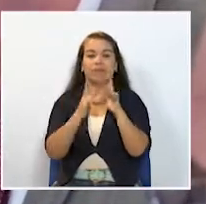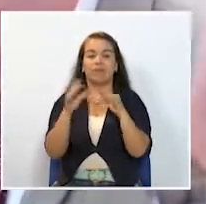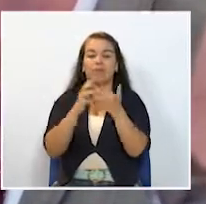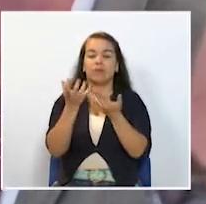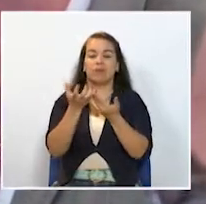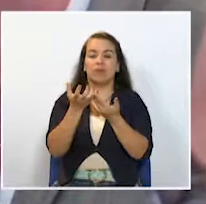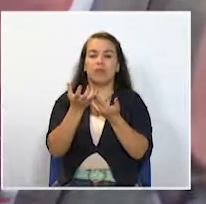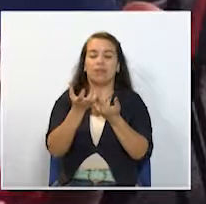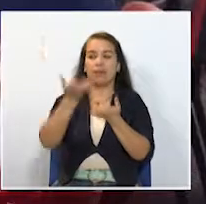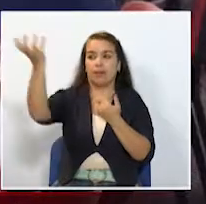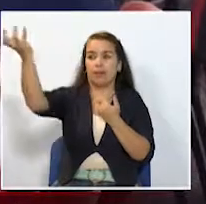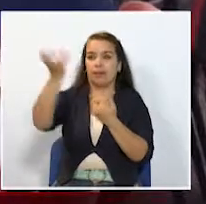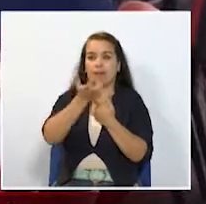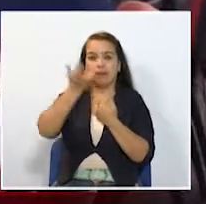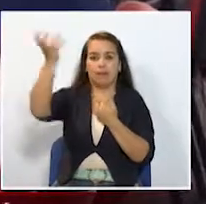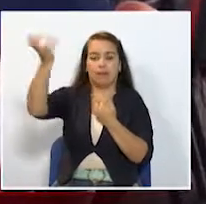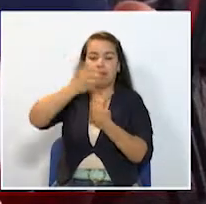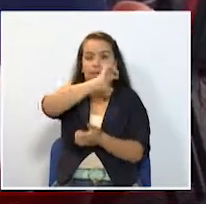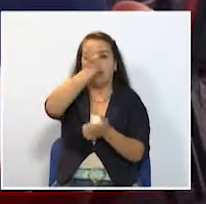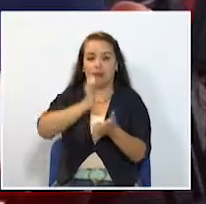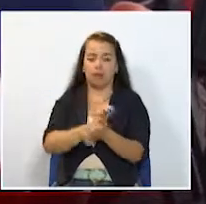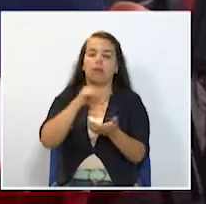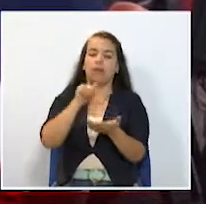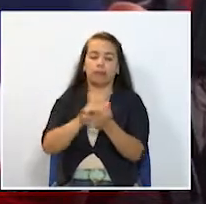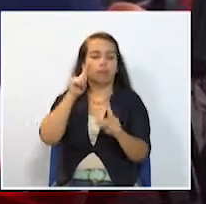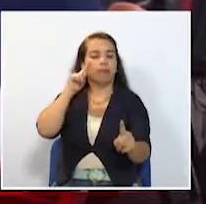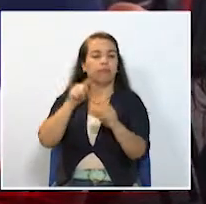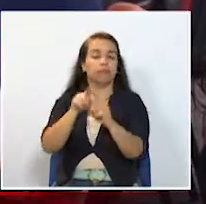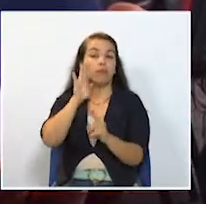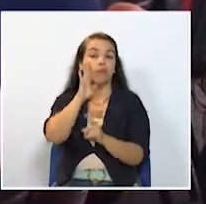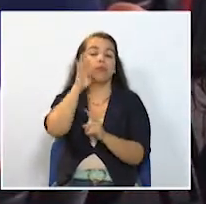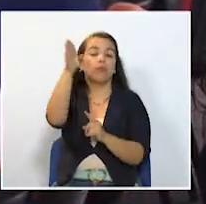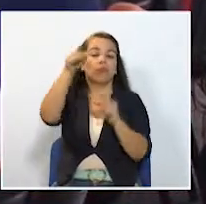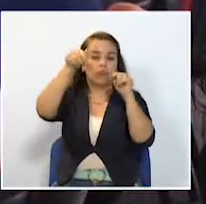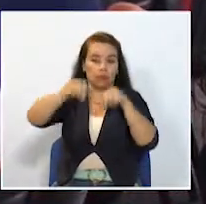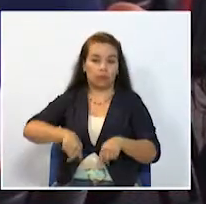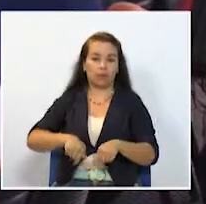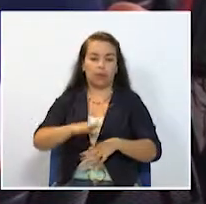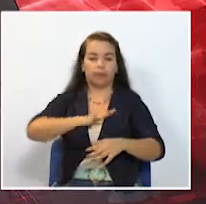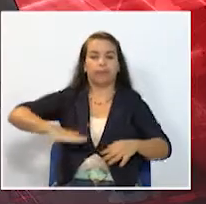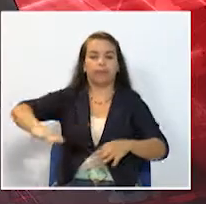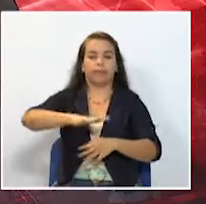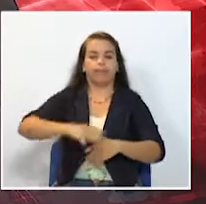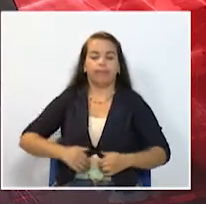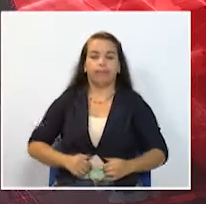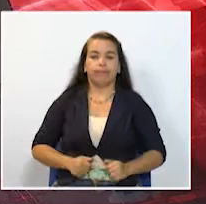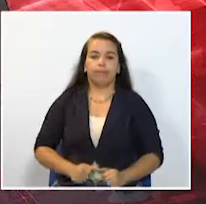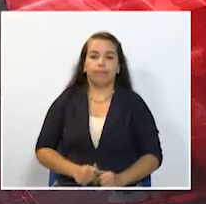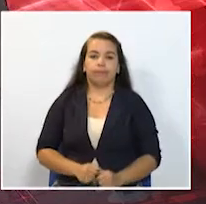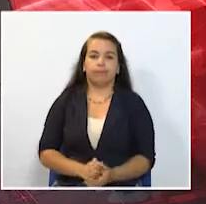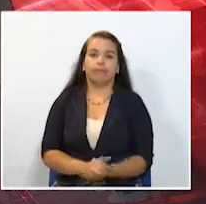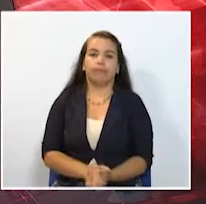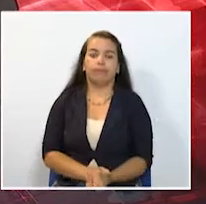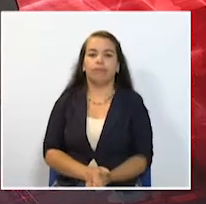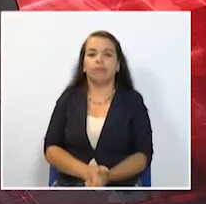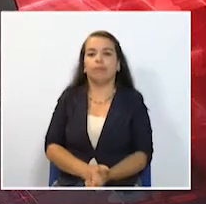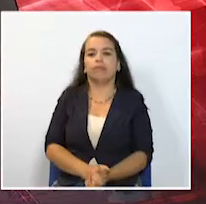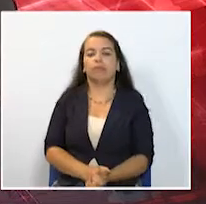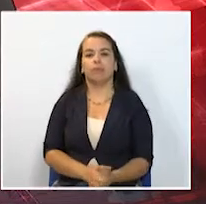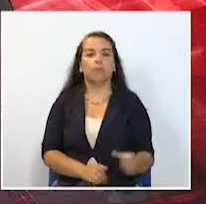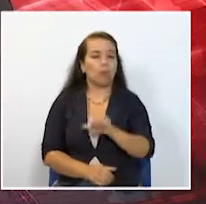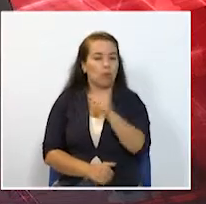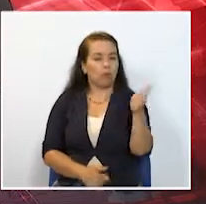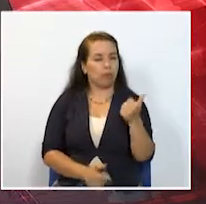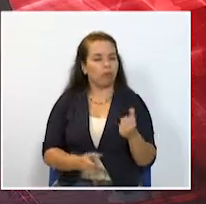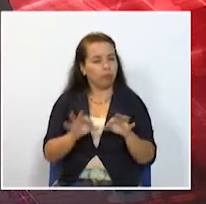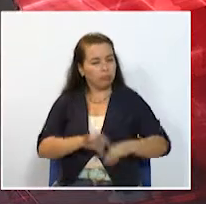del eje cafetero que también hace parte de las metas de integración a futuro de esta zona del país Otro de los balances importantes